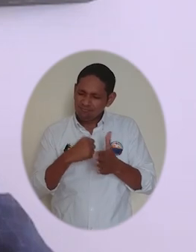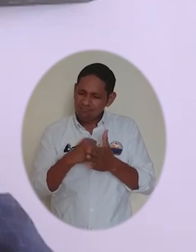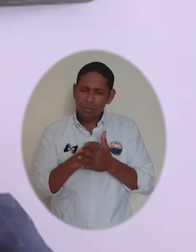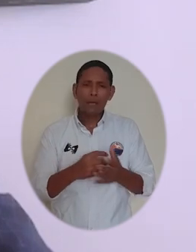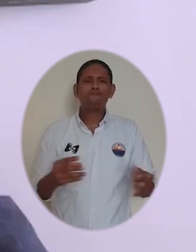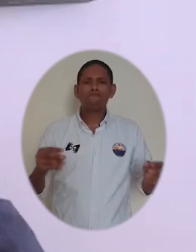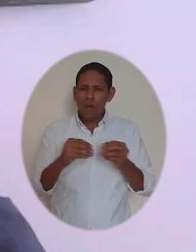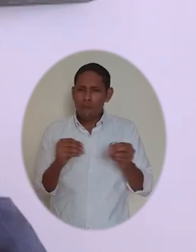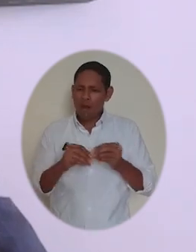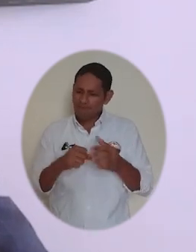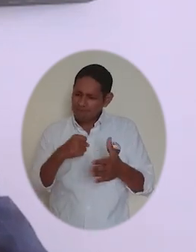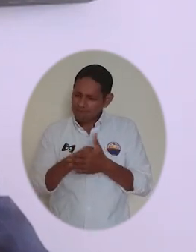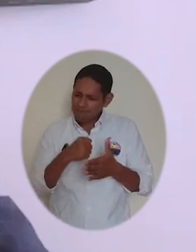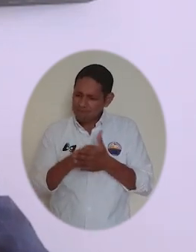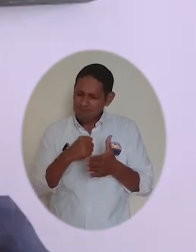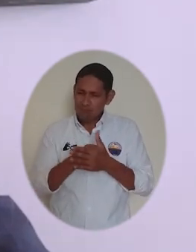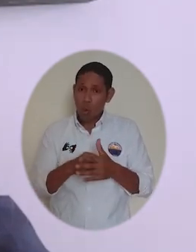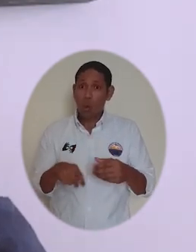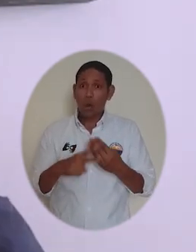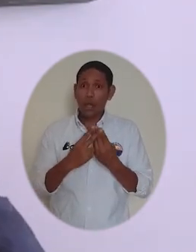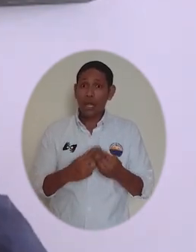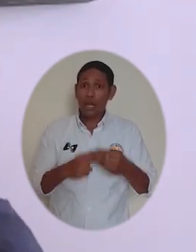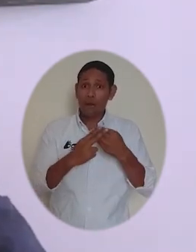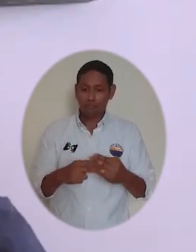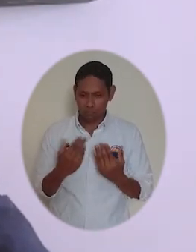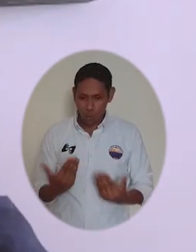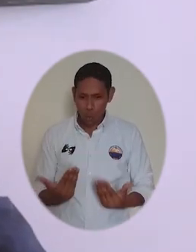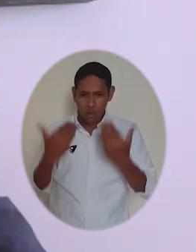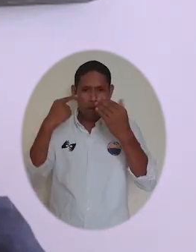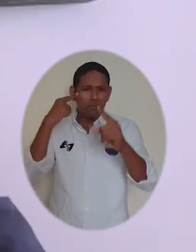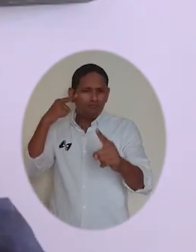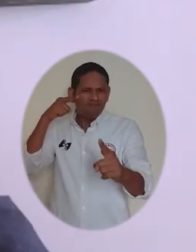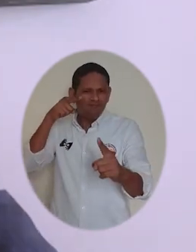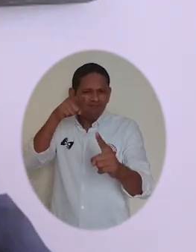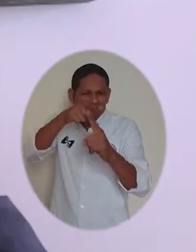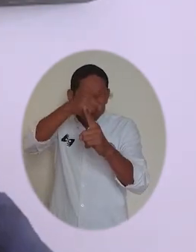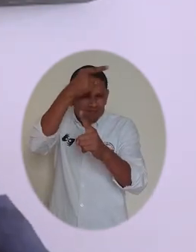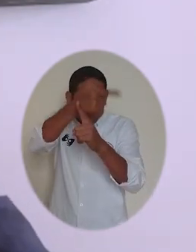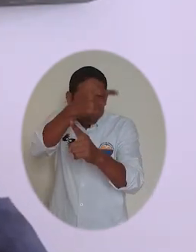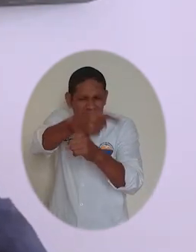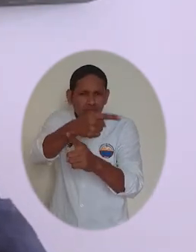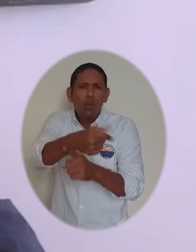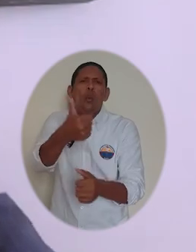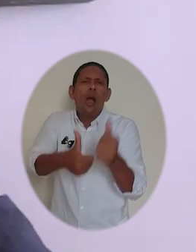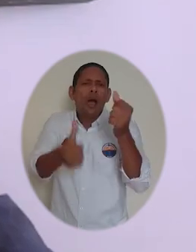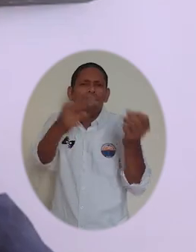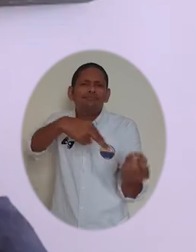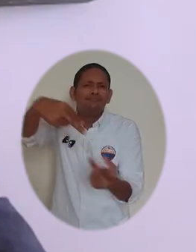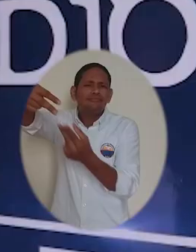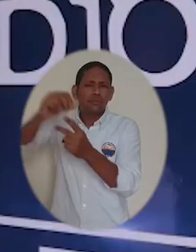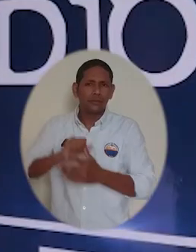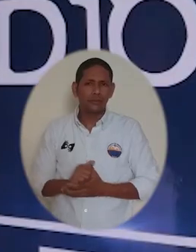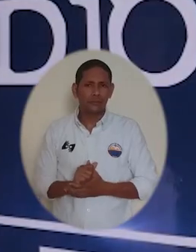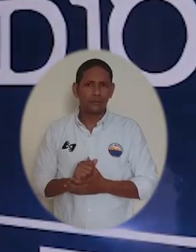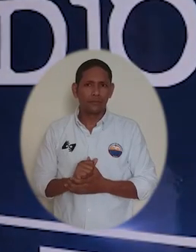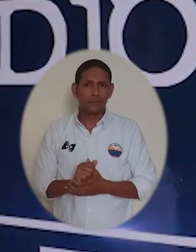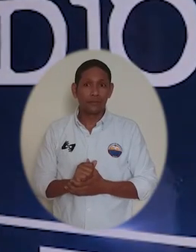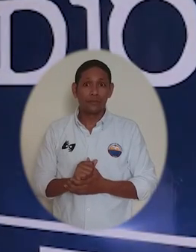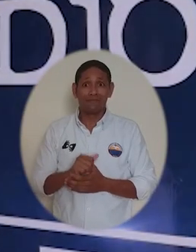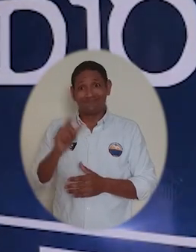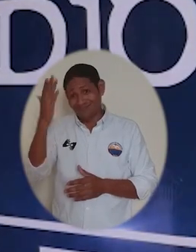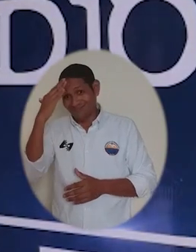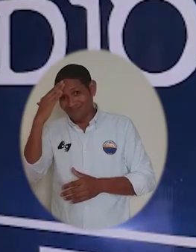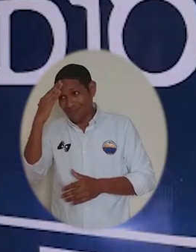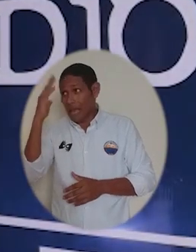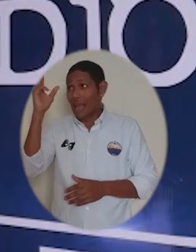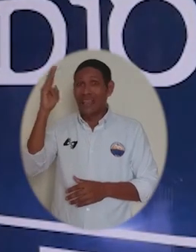e incentivar este tipo de herramientas para cumplir nuestro cometido de educar. Desde el confinamiento